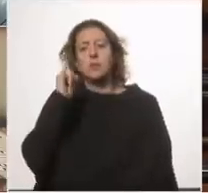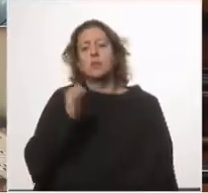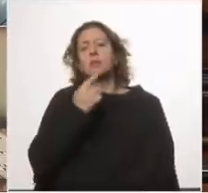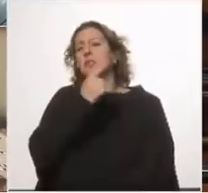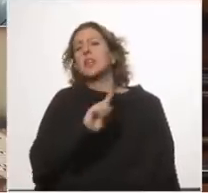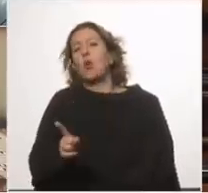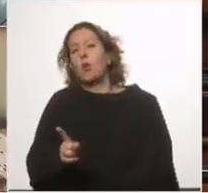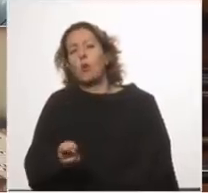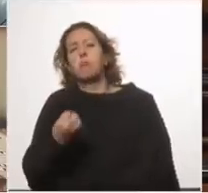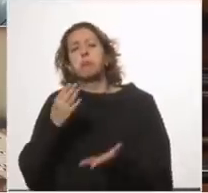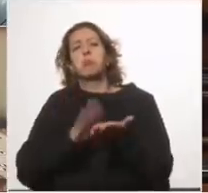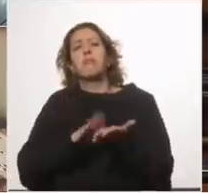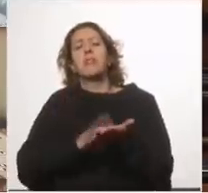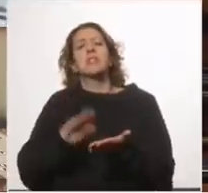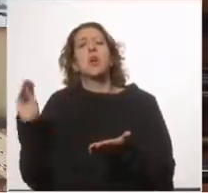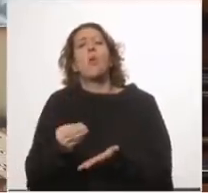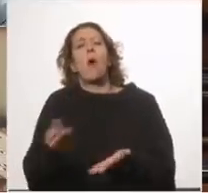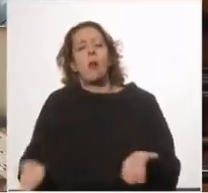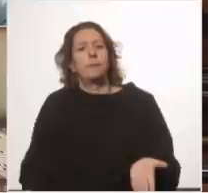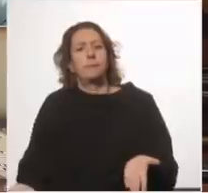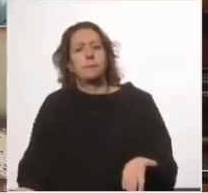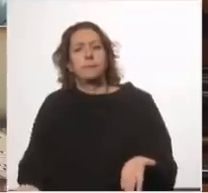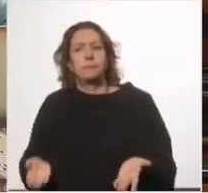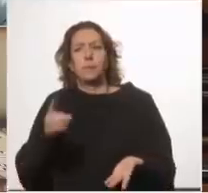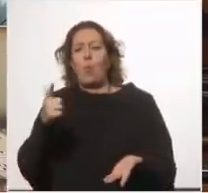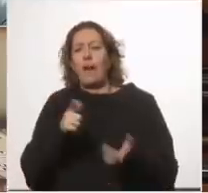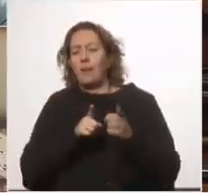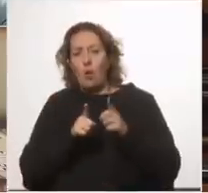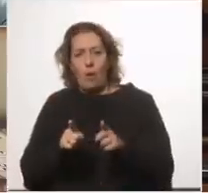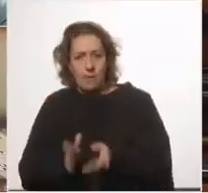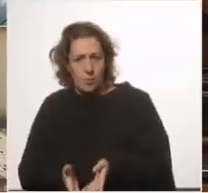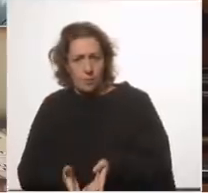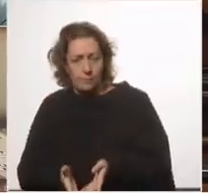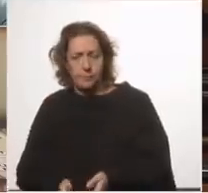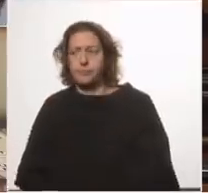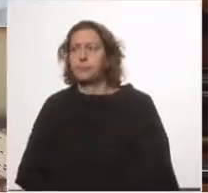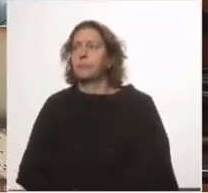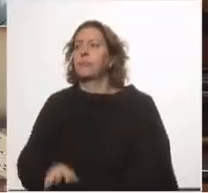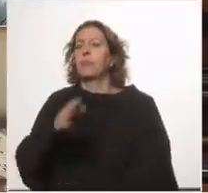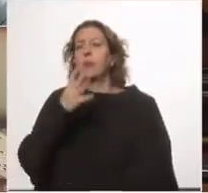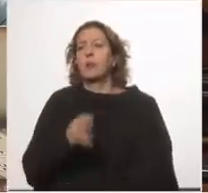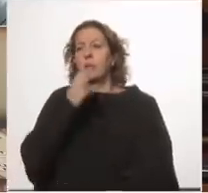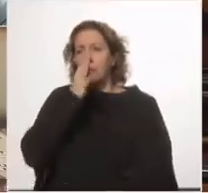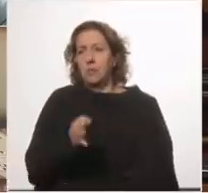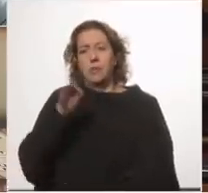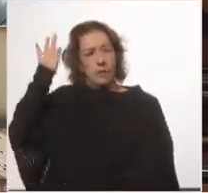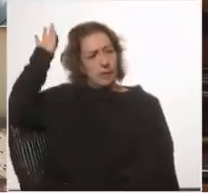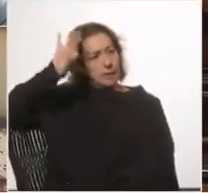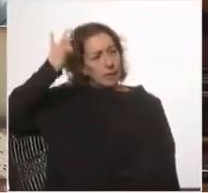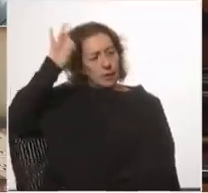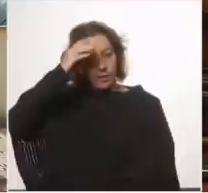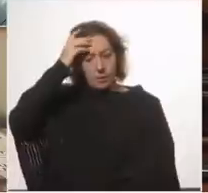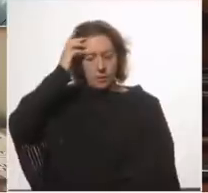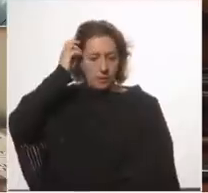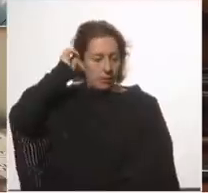¿cuál es la evidencia que les permite concluir que no hay una correlación? quiero decirlo los senadores del